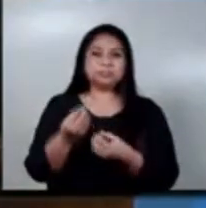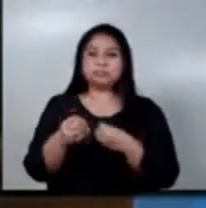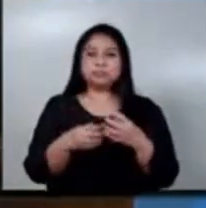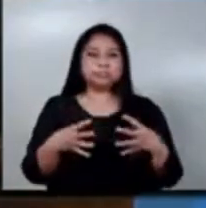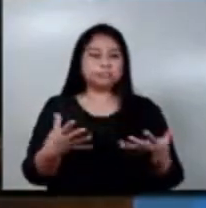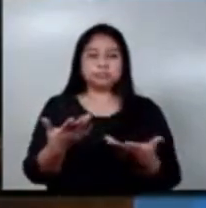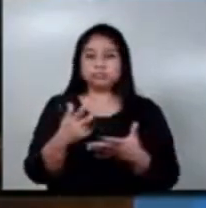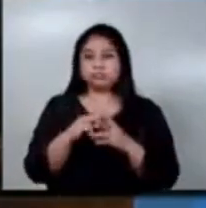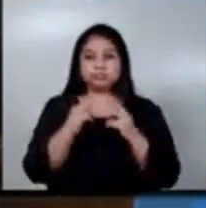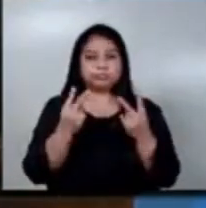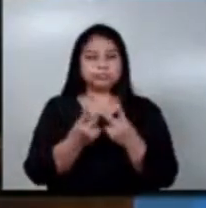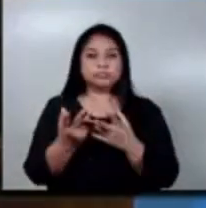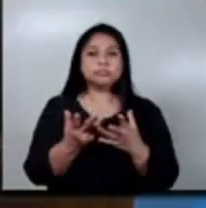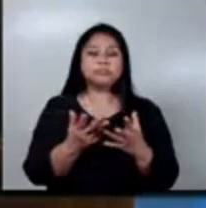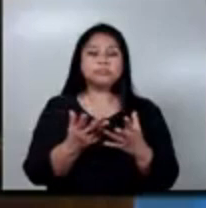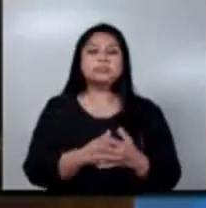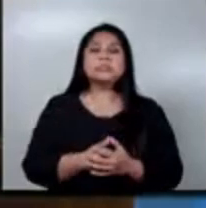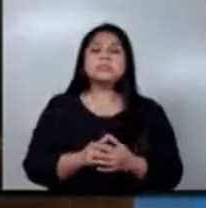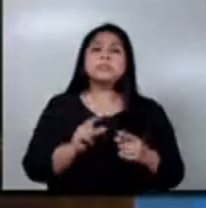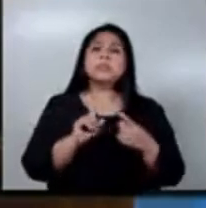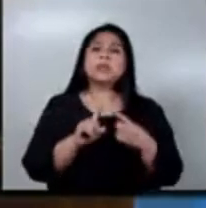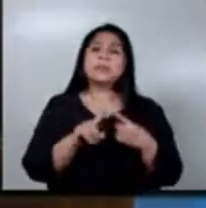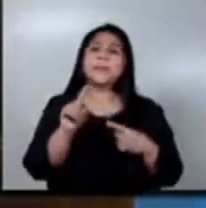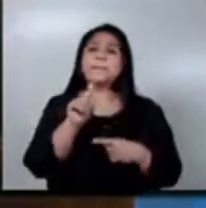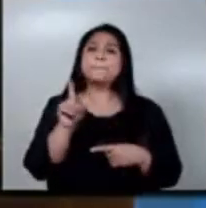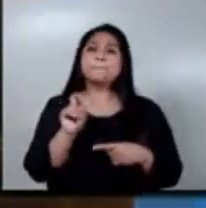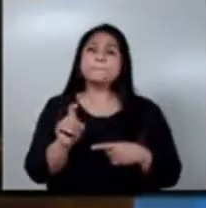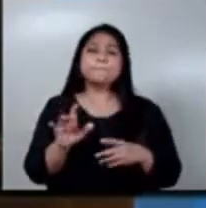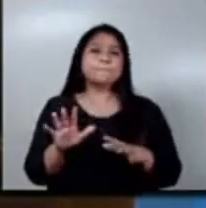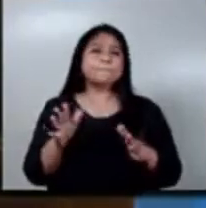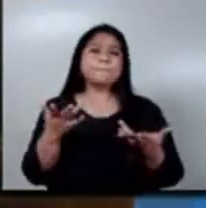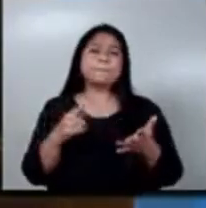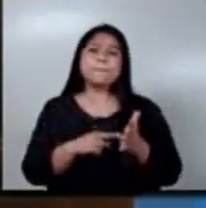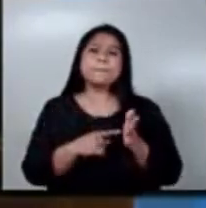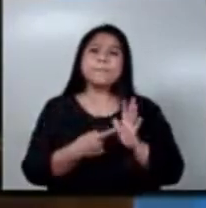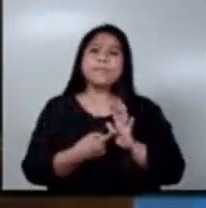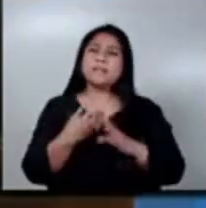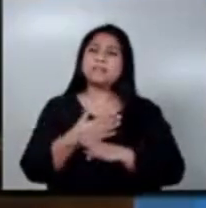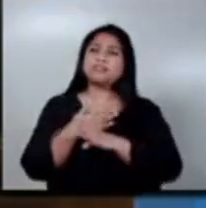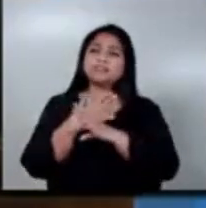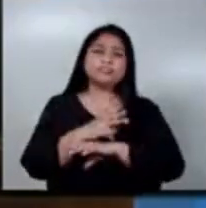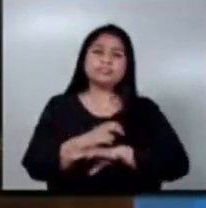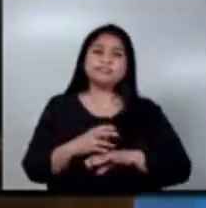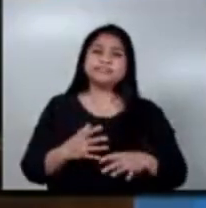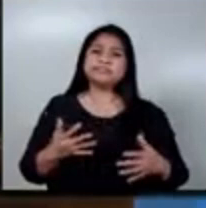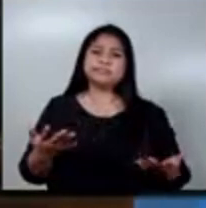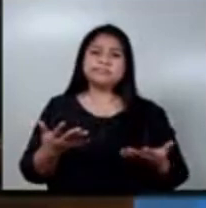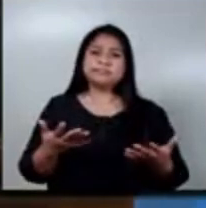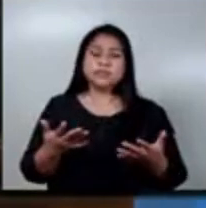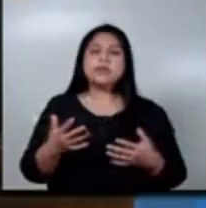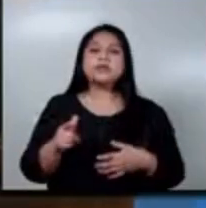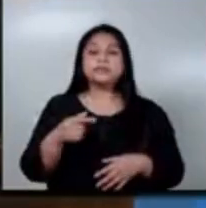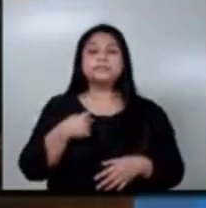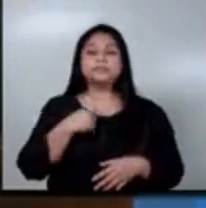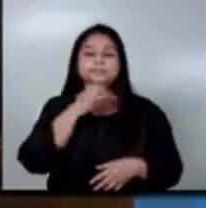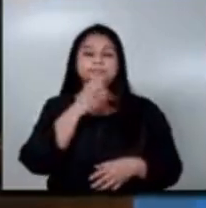La primera pregunta que tenemos que respondernos es ¿qué es el Seguro Agrícola? Este es un proyecto del MAGA